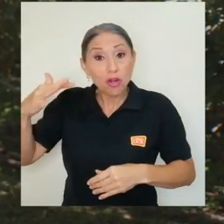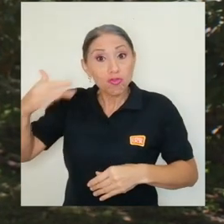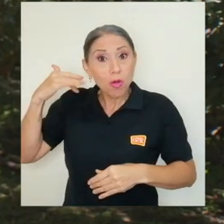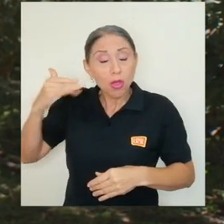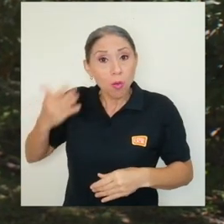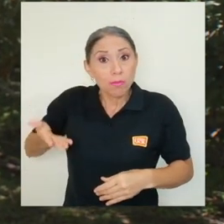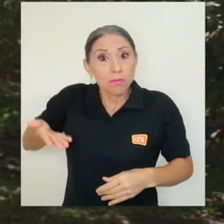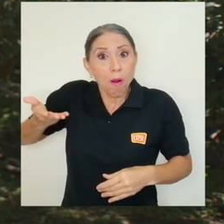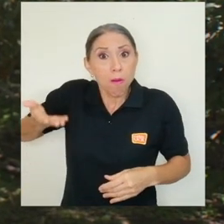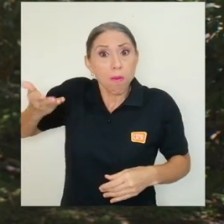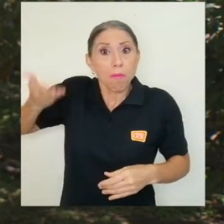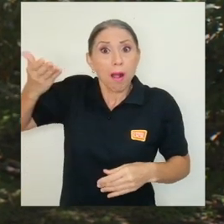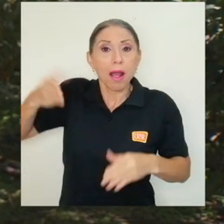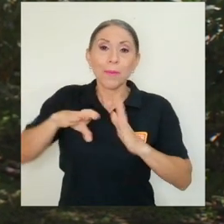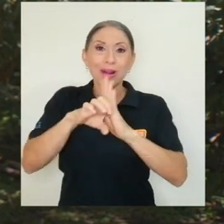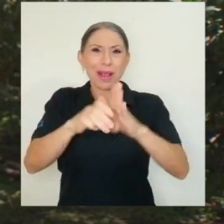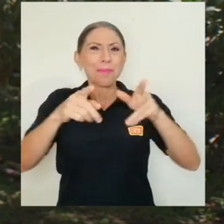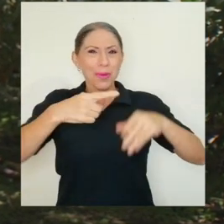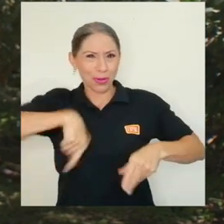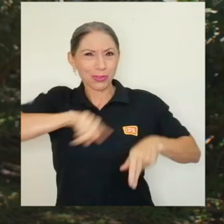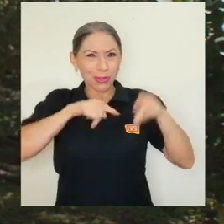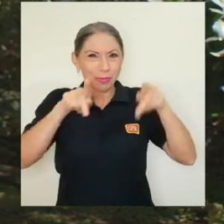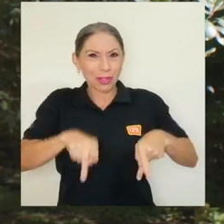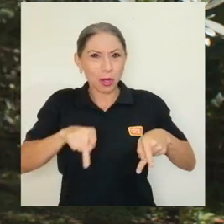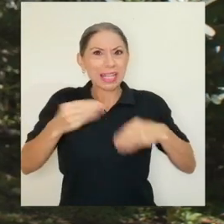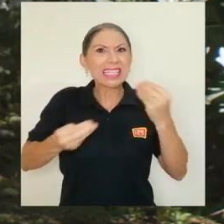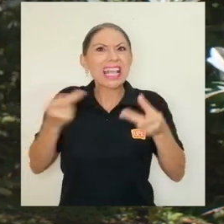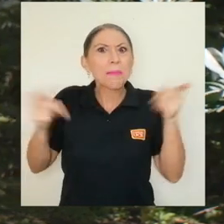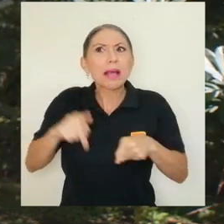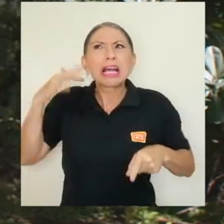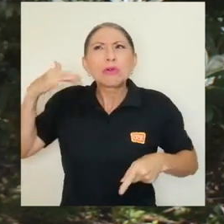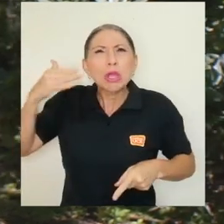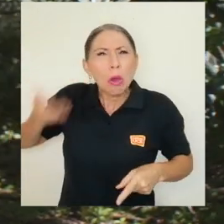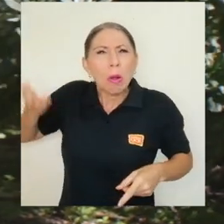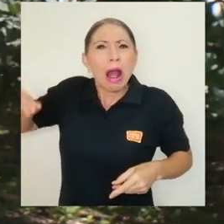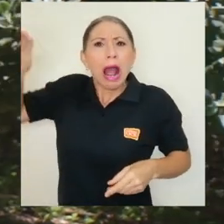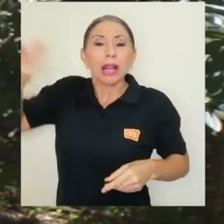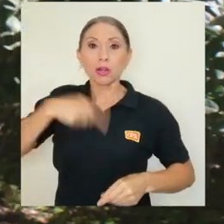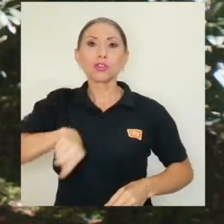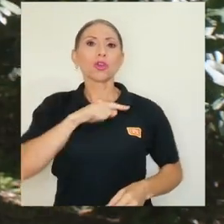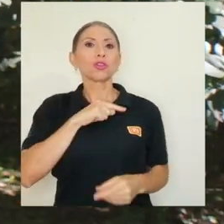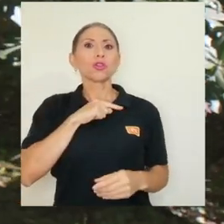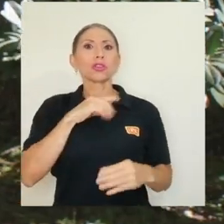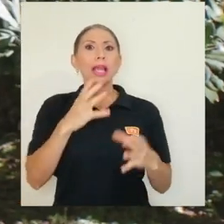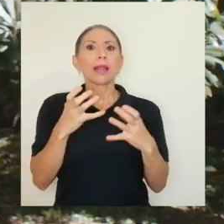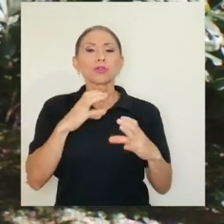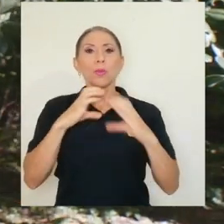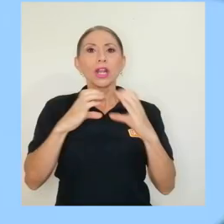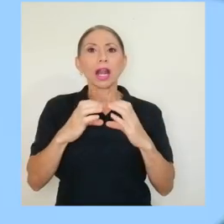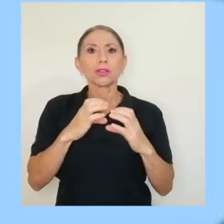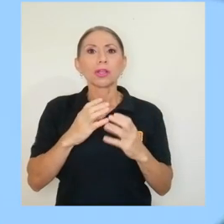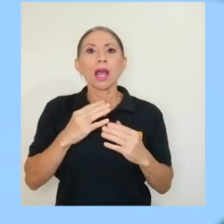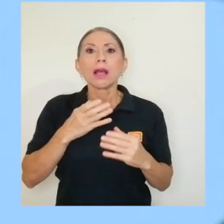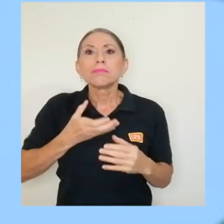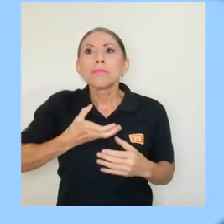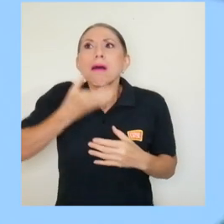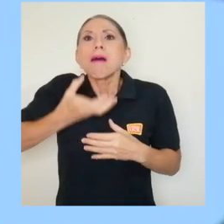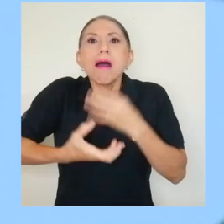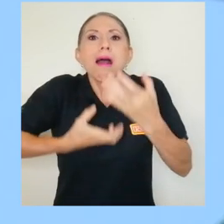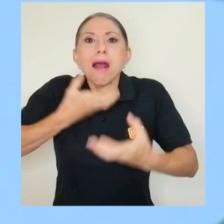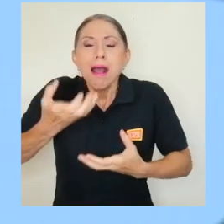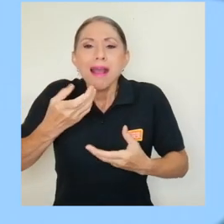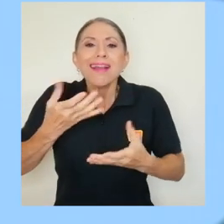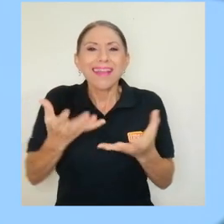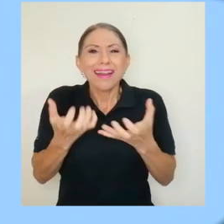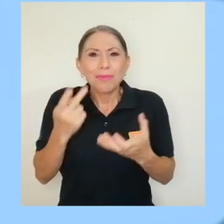aumentar nos hace, por ejemplo, a las personas tener que gritar para comunicarnos. Entonces, lo que nosotros queremos ver es si eso mismo pasa con aves y ranas